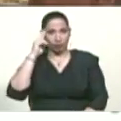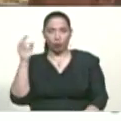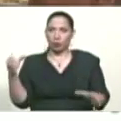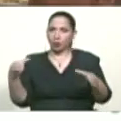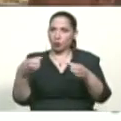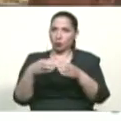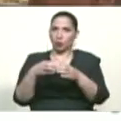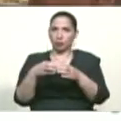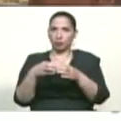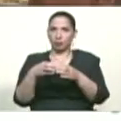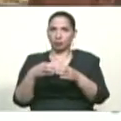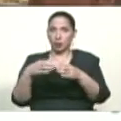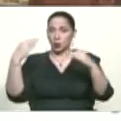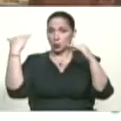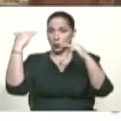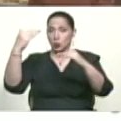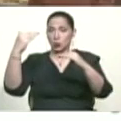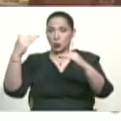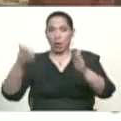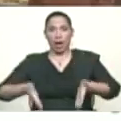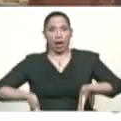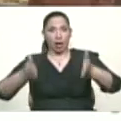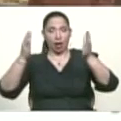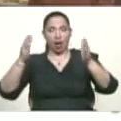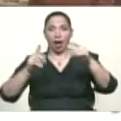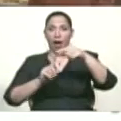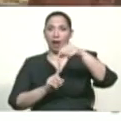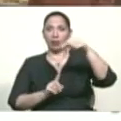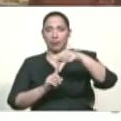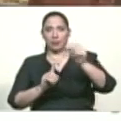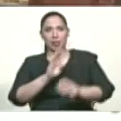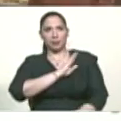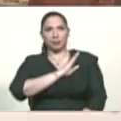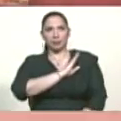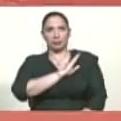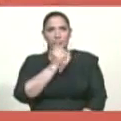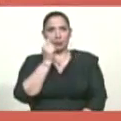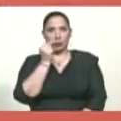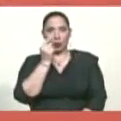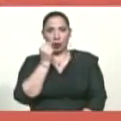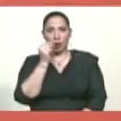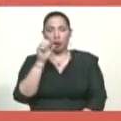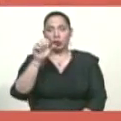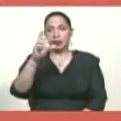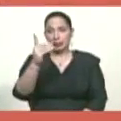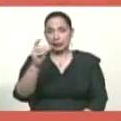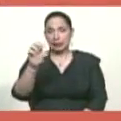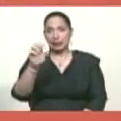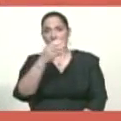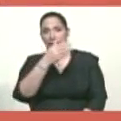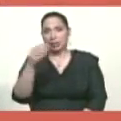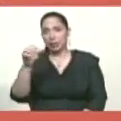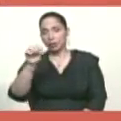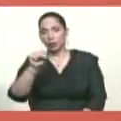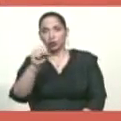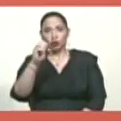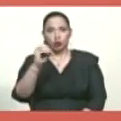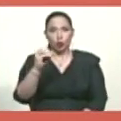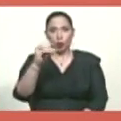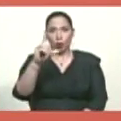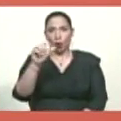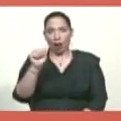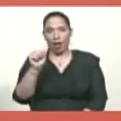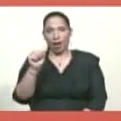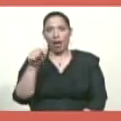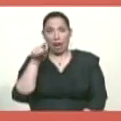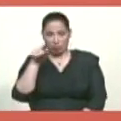penthouse en un edificio de Altamira perteneciente a este señor de Sola y allí con los mapas de la